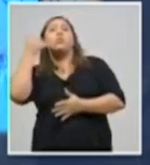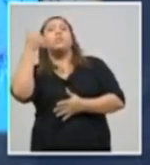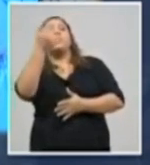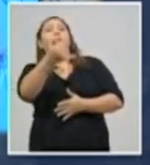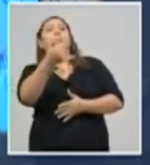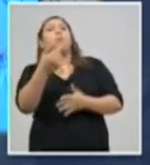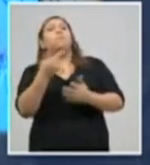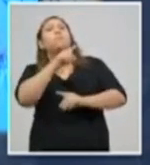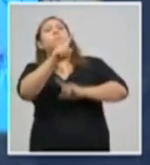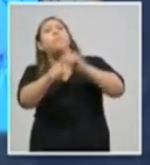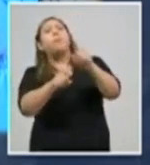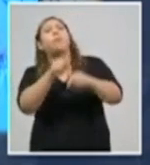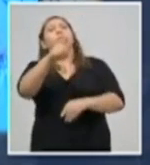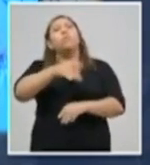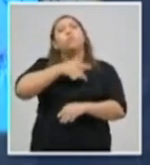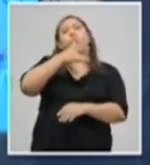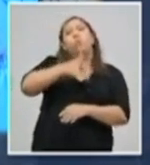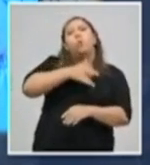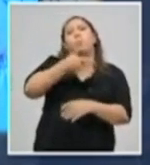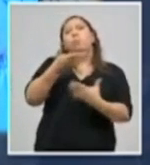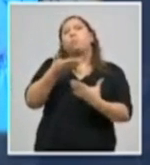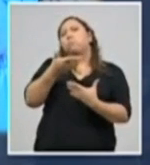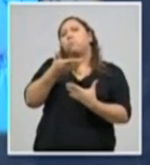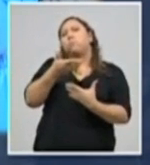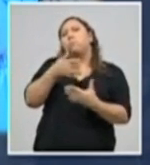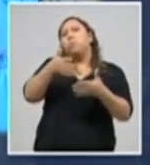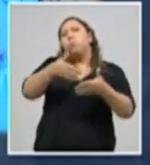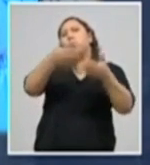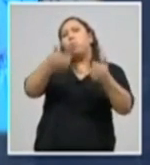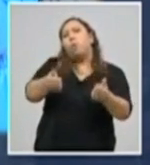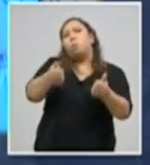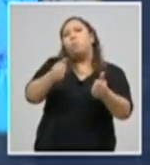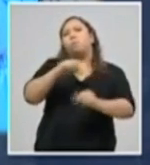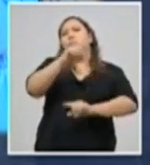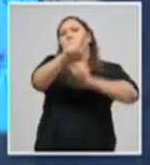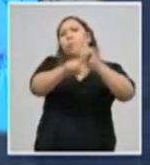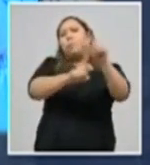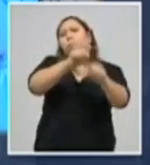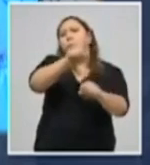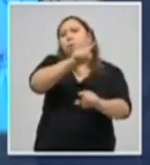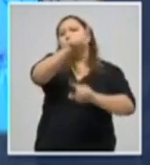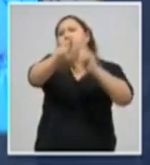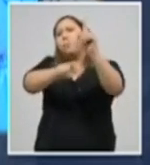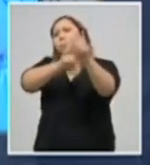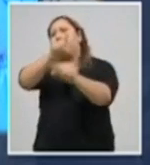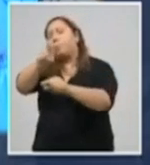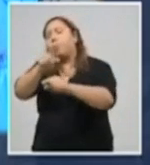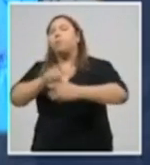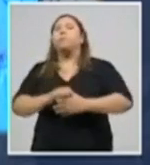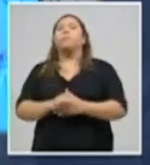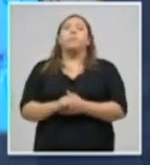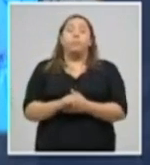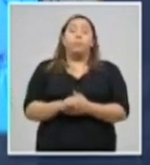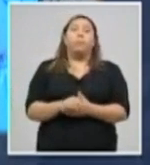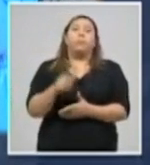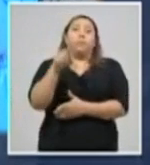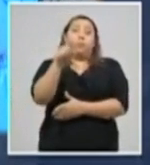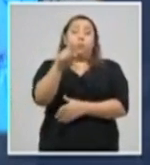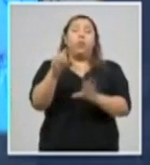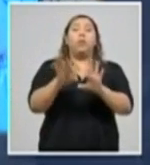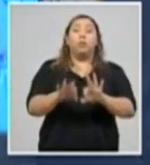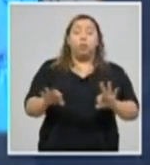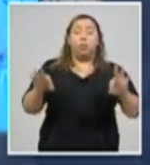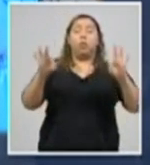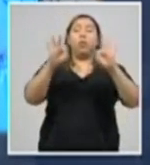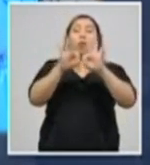dar seguimiento a su estado de salud. Es importante entonces dar a conocer estas